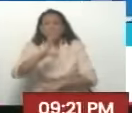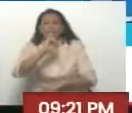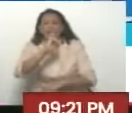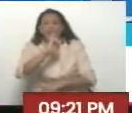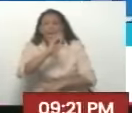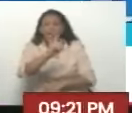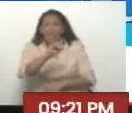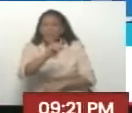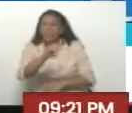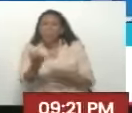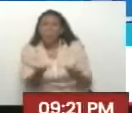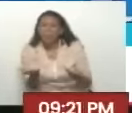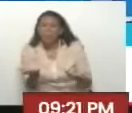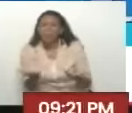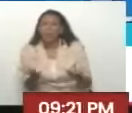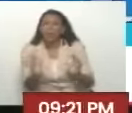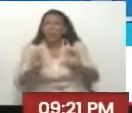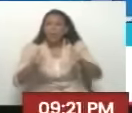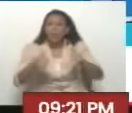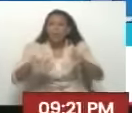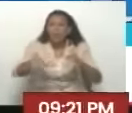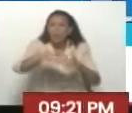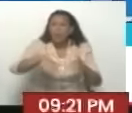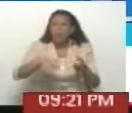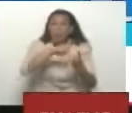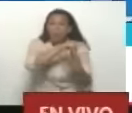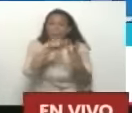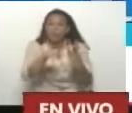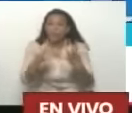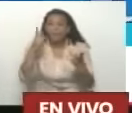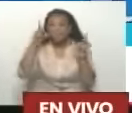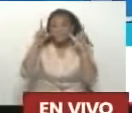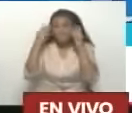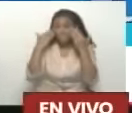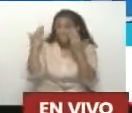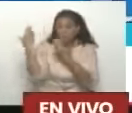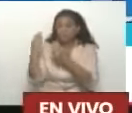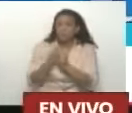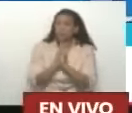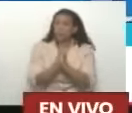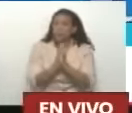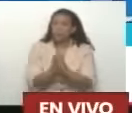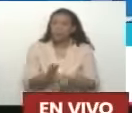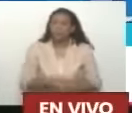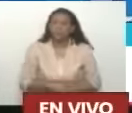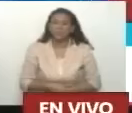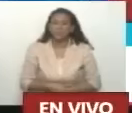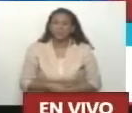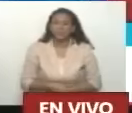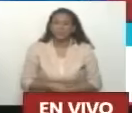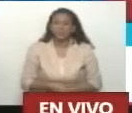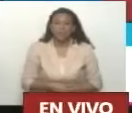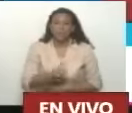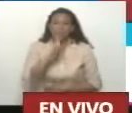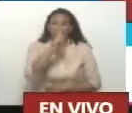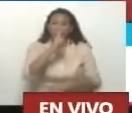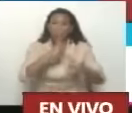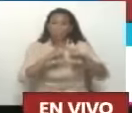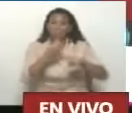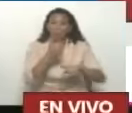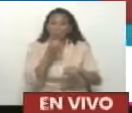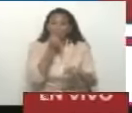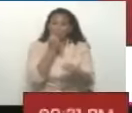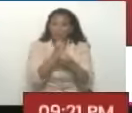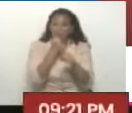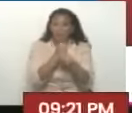arreglaron después, cómo quedaron las obras? Ahora, ponle las imágenes de apoyo, Magalita. No, es que el 1 por 10 del buen gobierno,